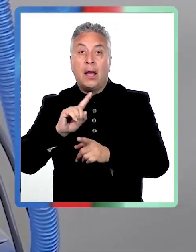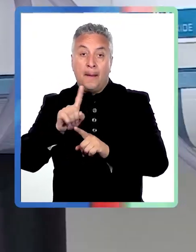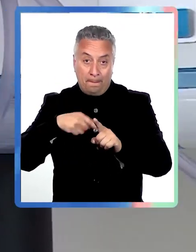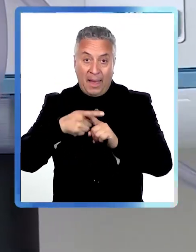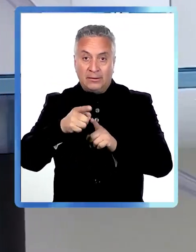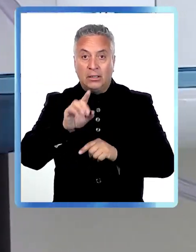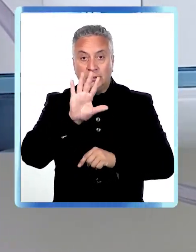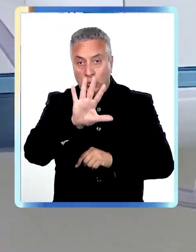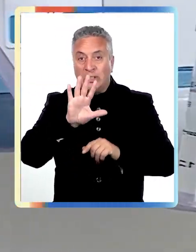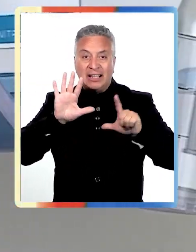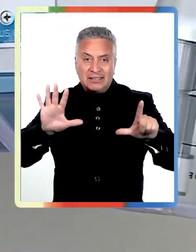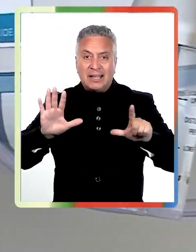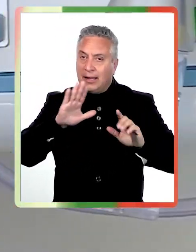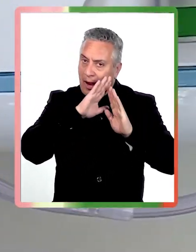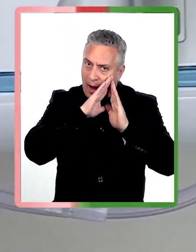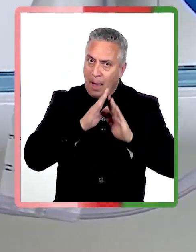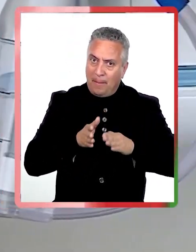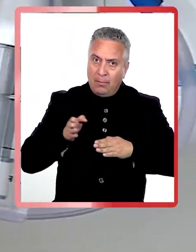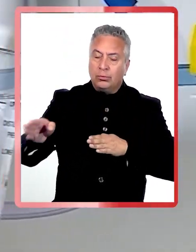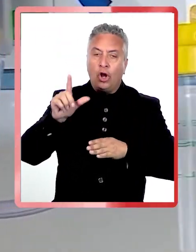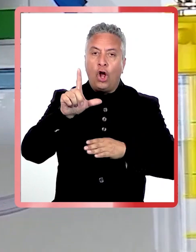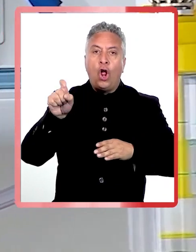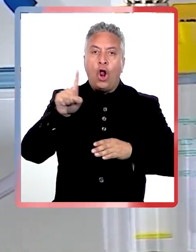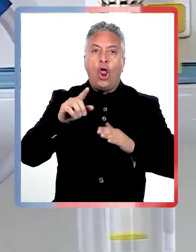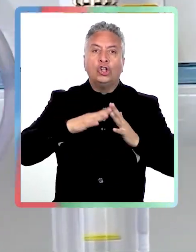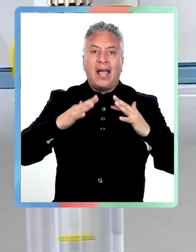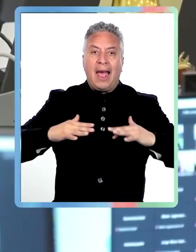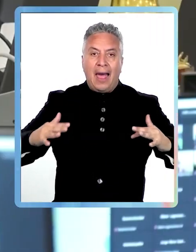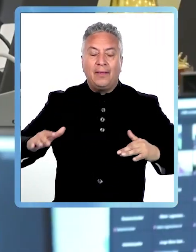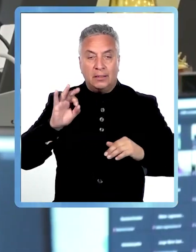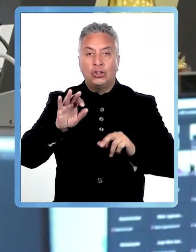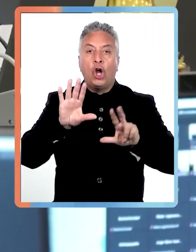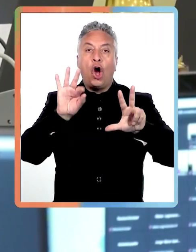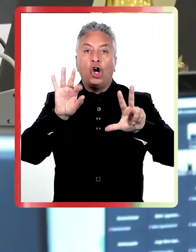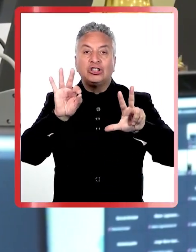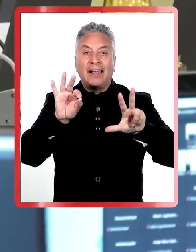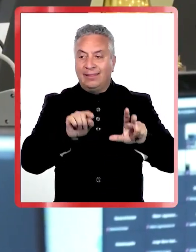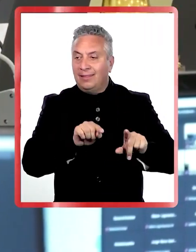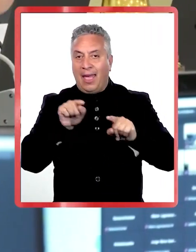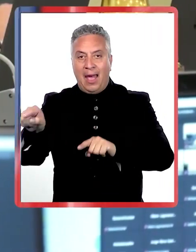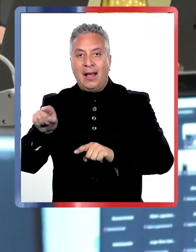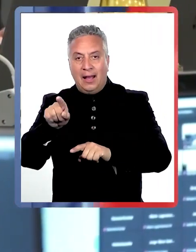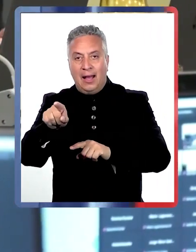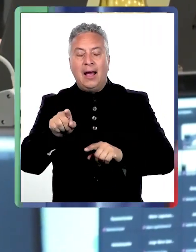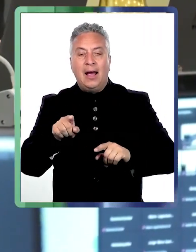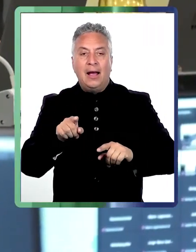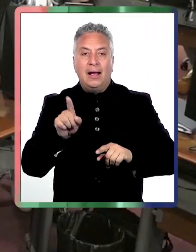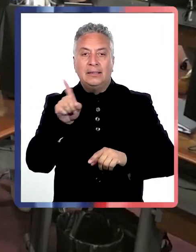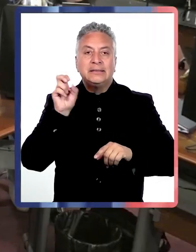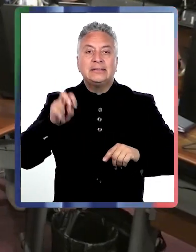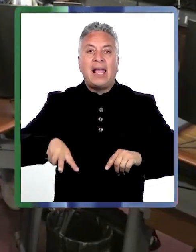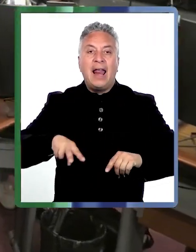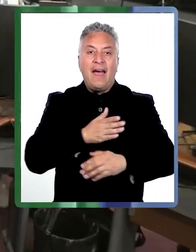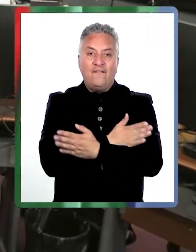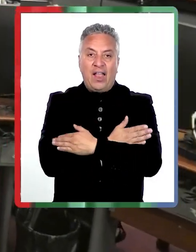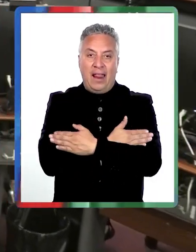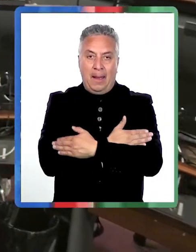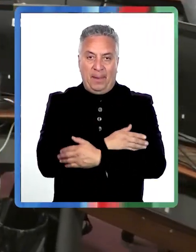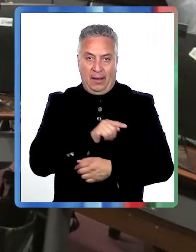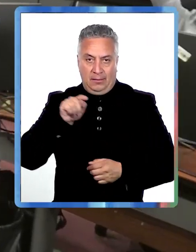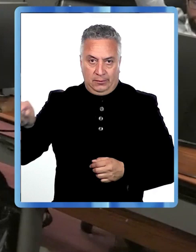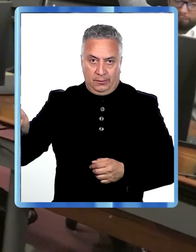57 catres clínicos para la provincia de Los Andes y 80 para San Felipe. En la misma sesión plenaria se aprobó un convenio de